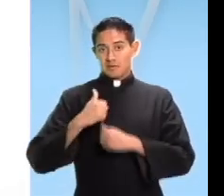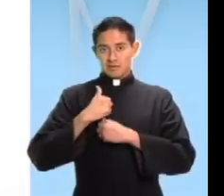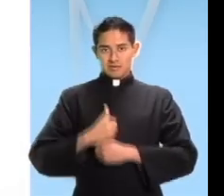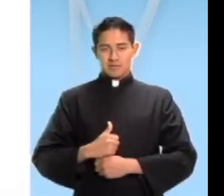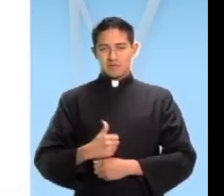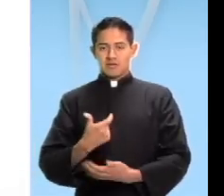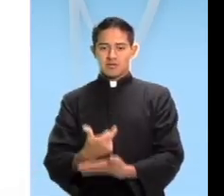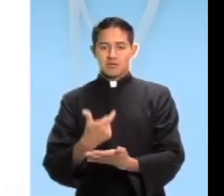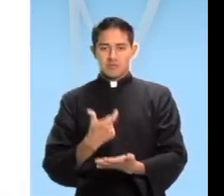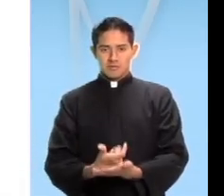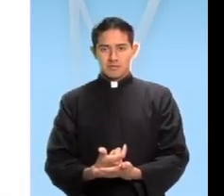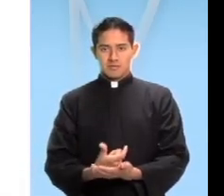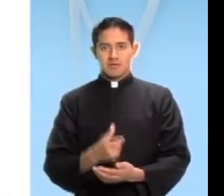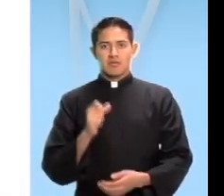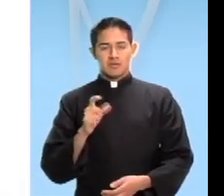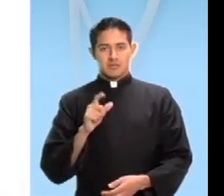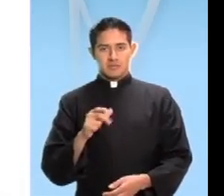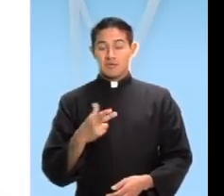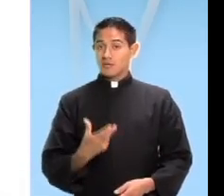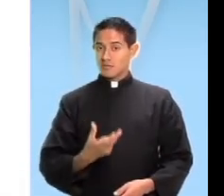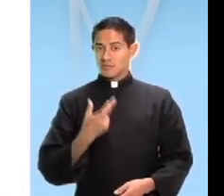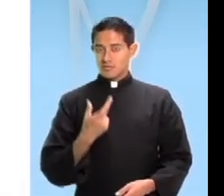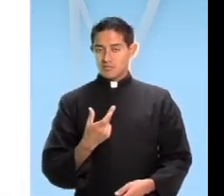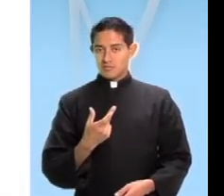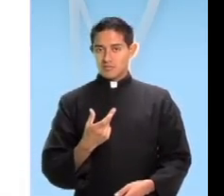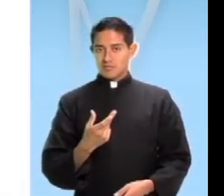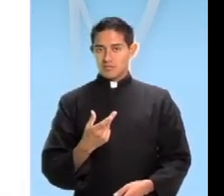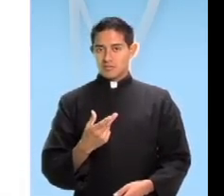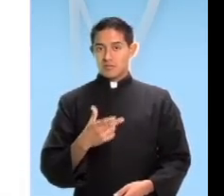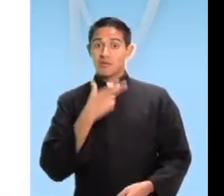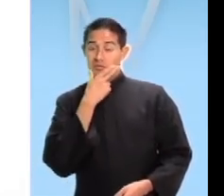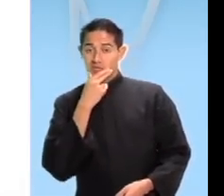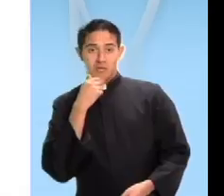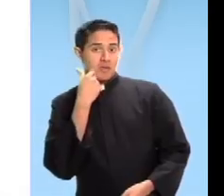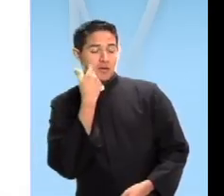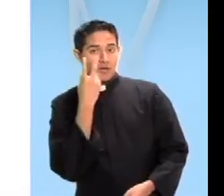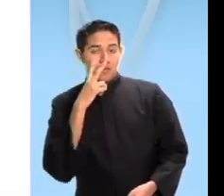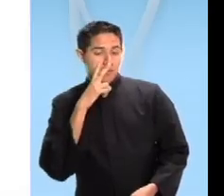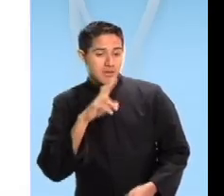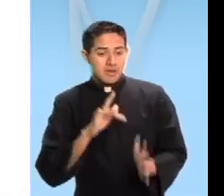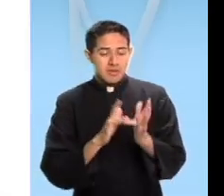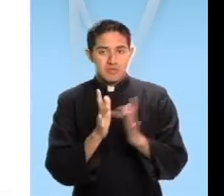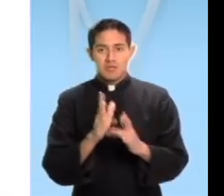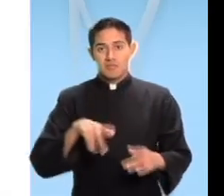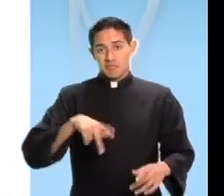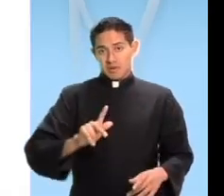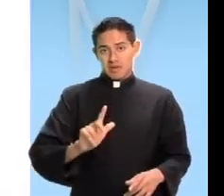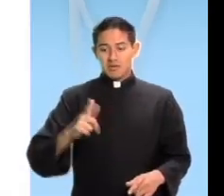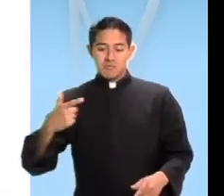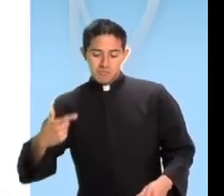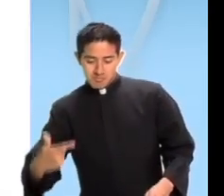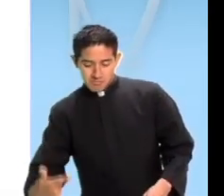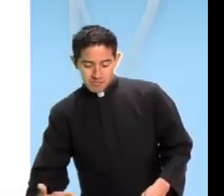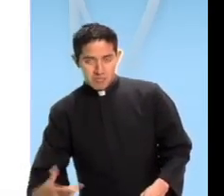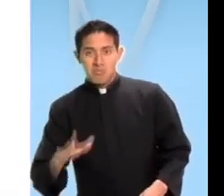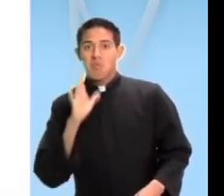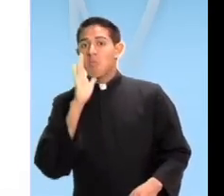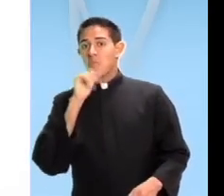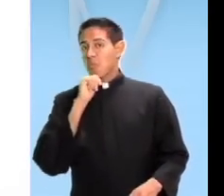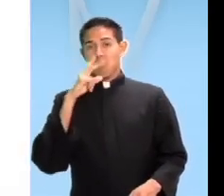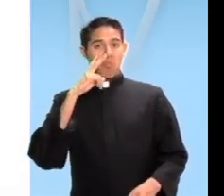publicanos y ricos. Trataba de ver quién era Jesús, pero como era bajo de estatura,